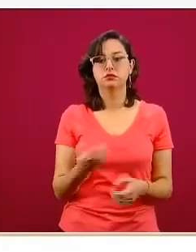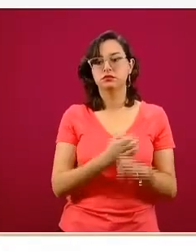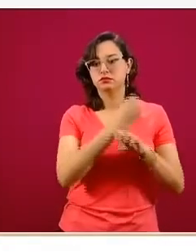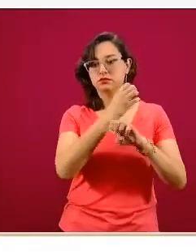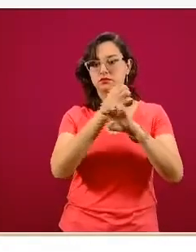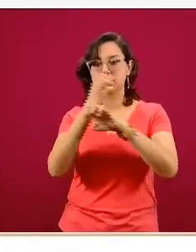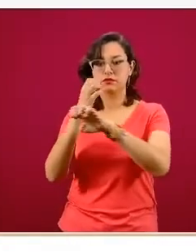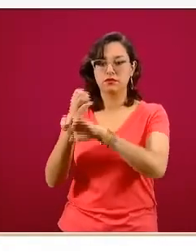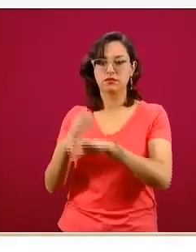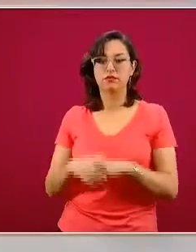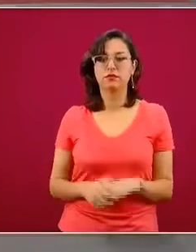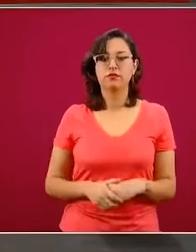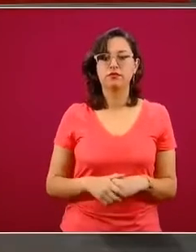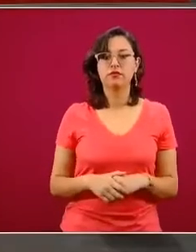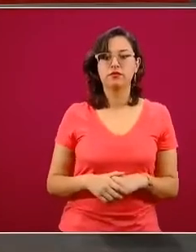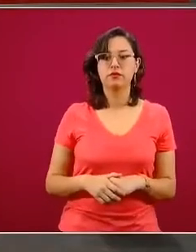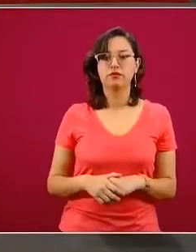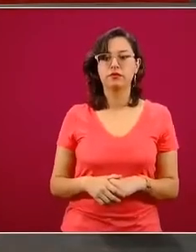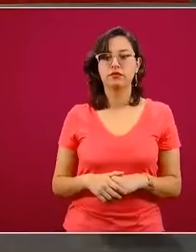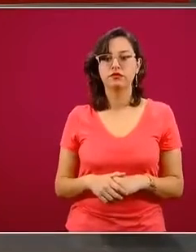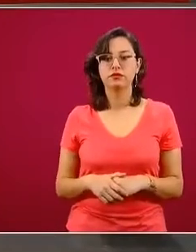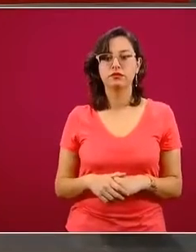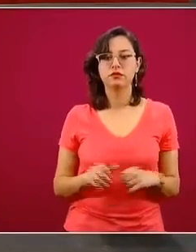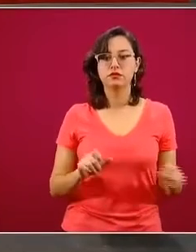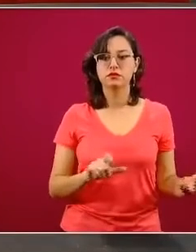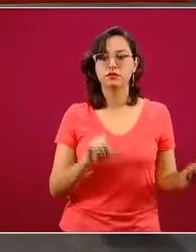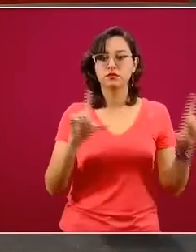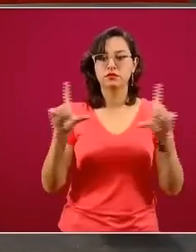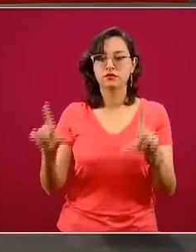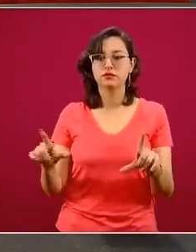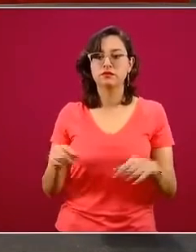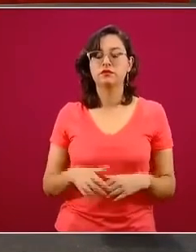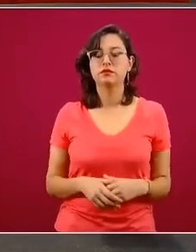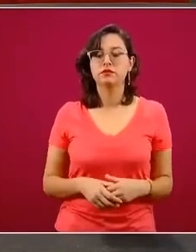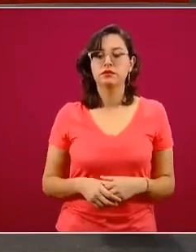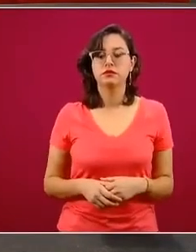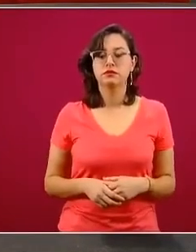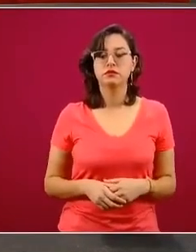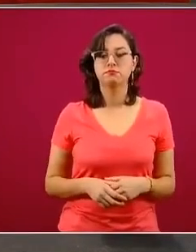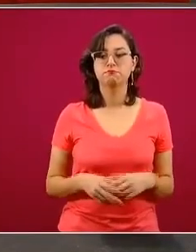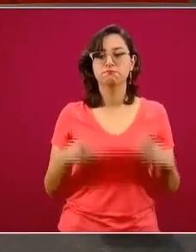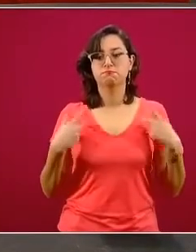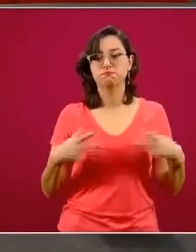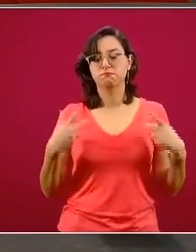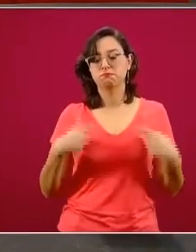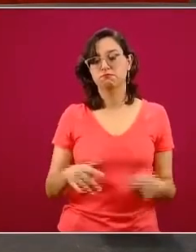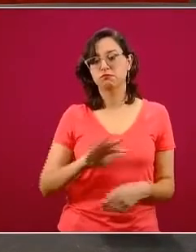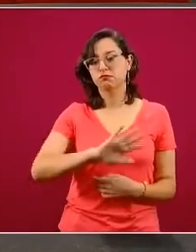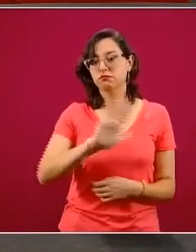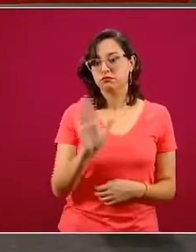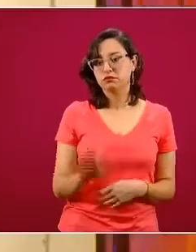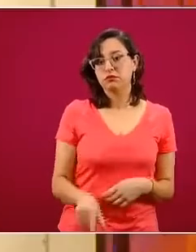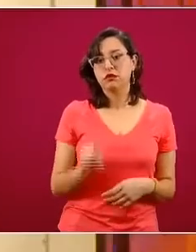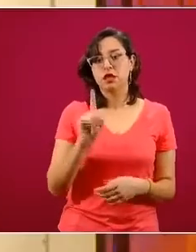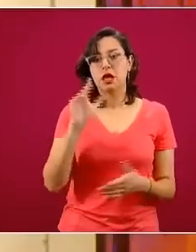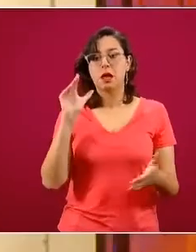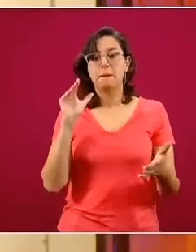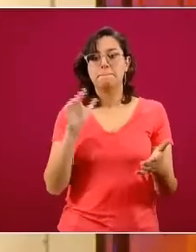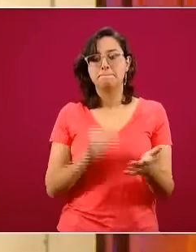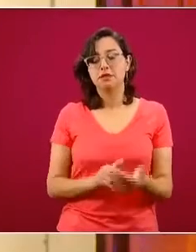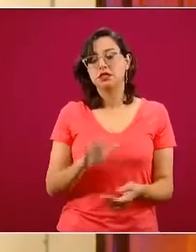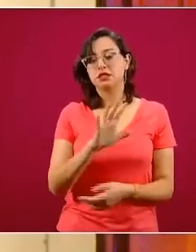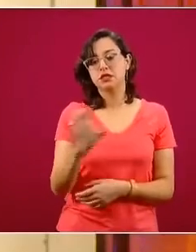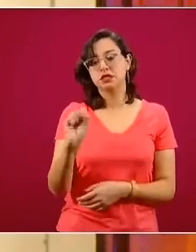estados. La siguiente, por favor. La distribución de las mil 569 lamentables